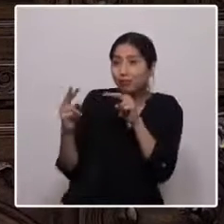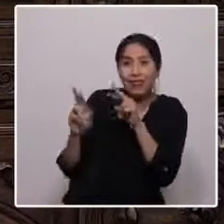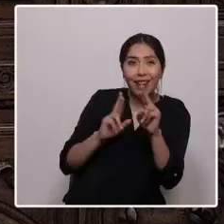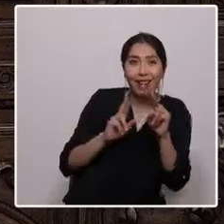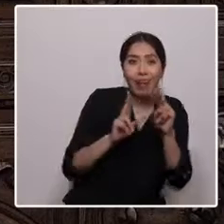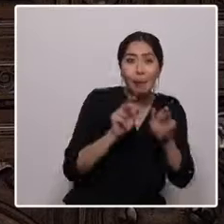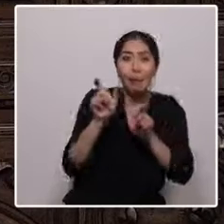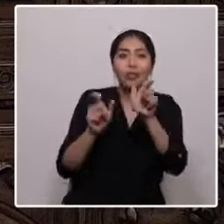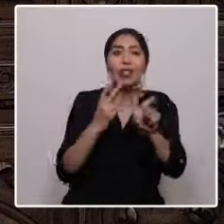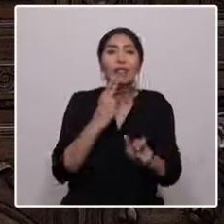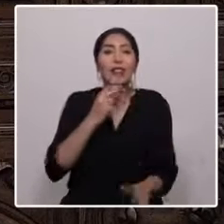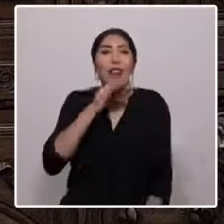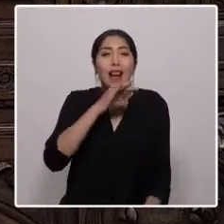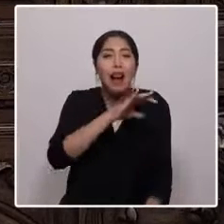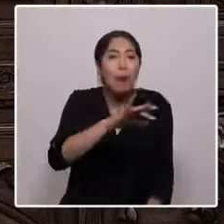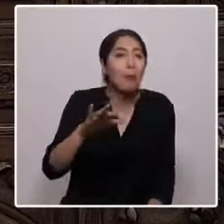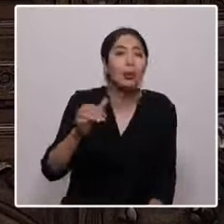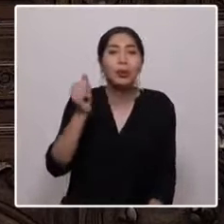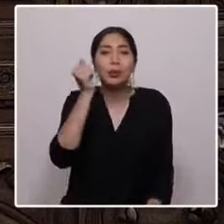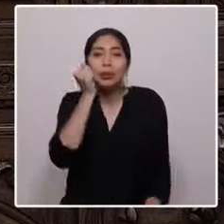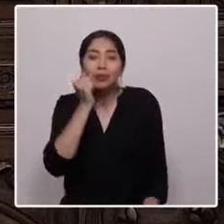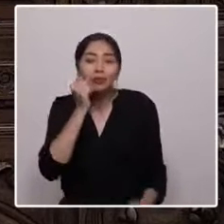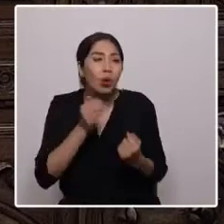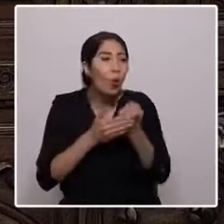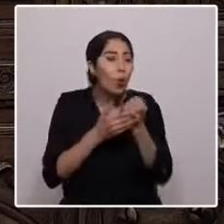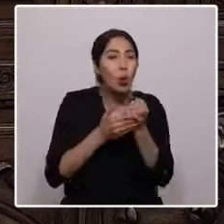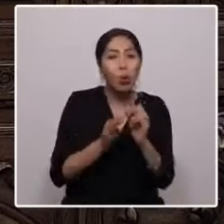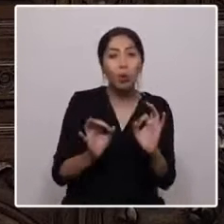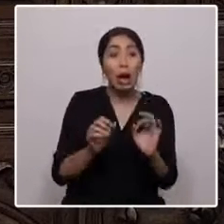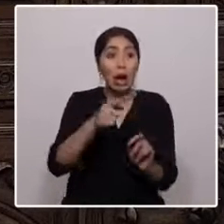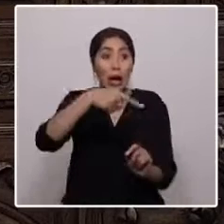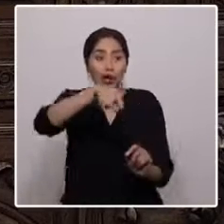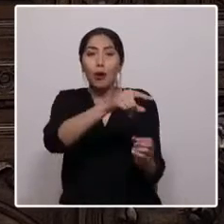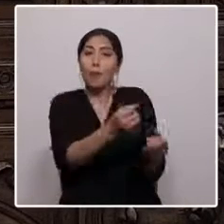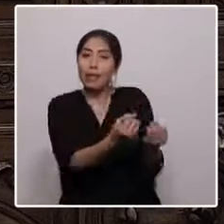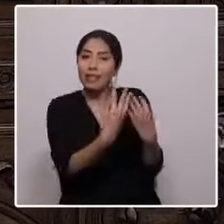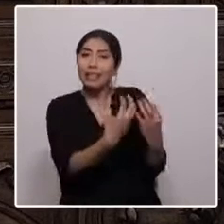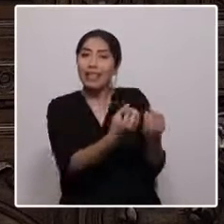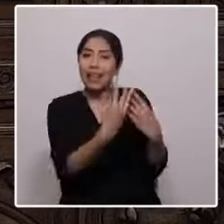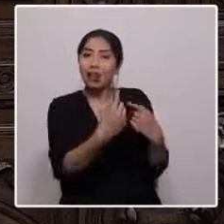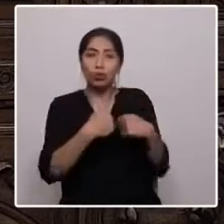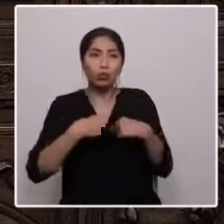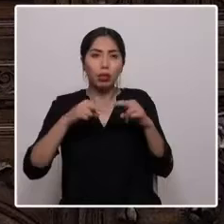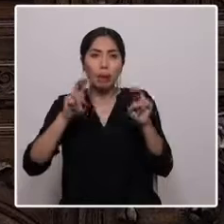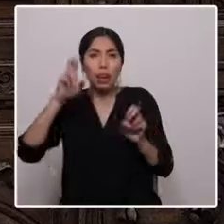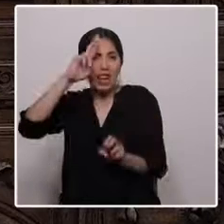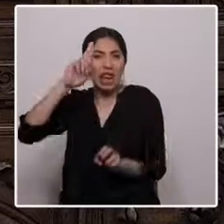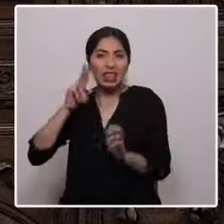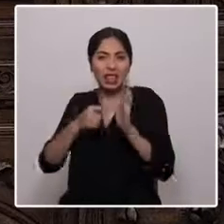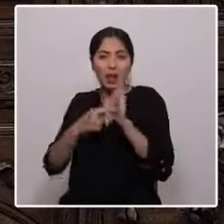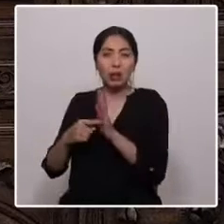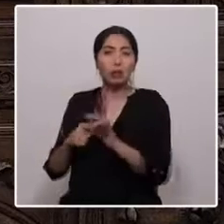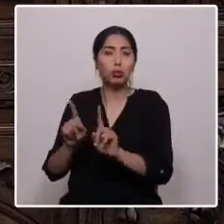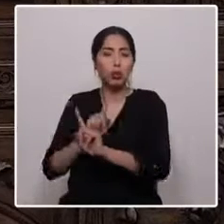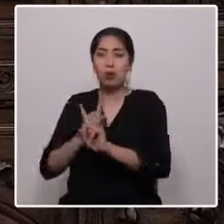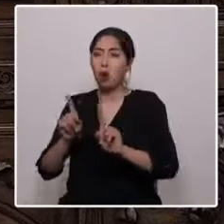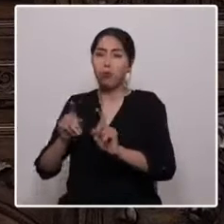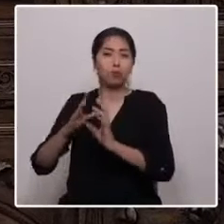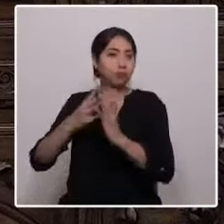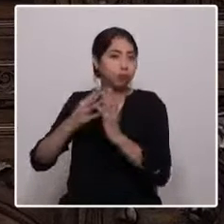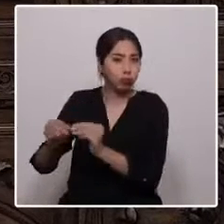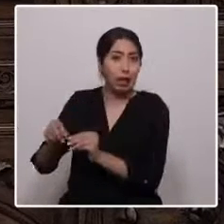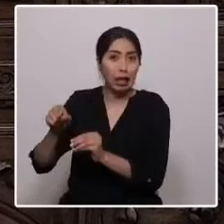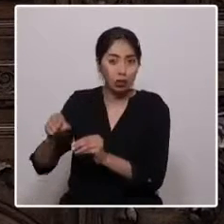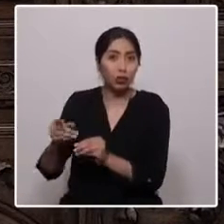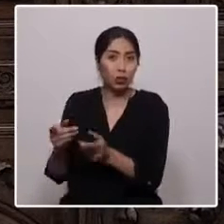humanidad y nobleza tremenda. Ellos me enseñaron a dejar de lado el clasismo, uno de los grandes cánceres de nuestra sociedad